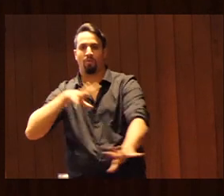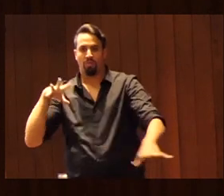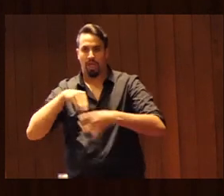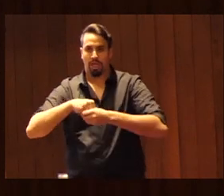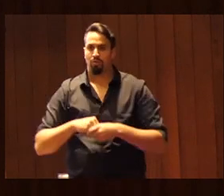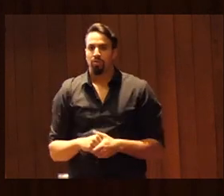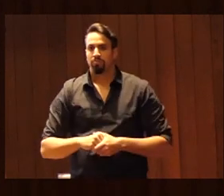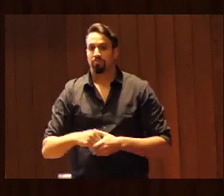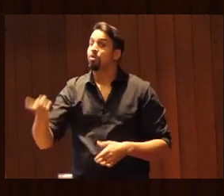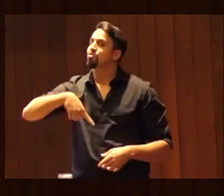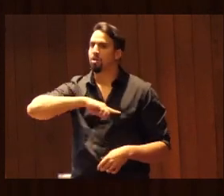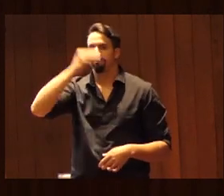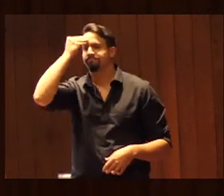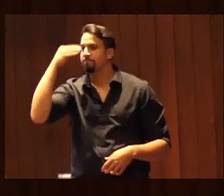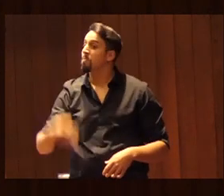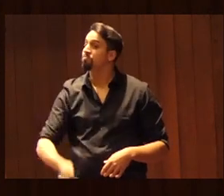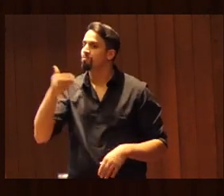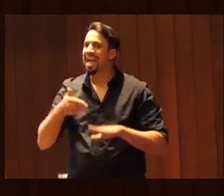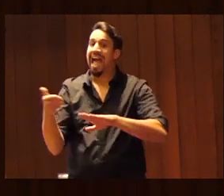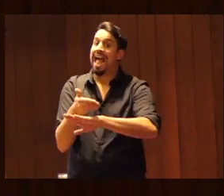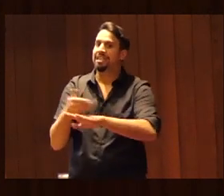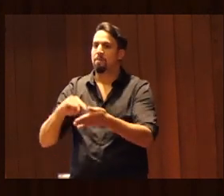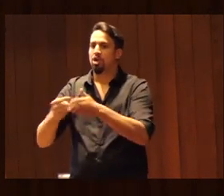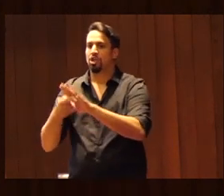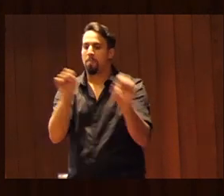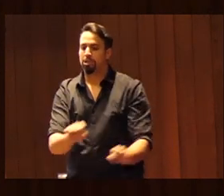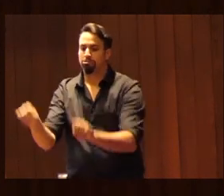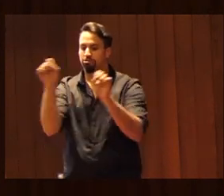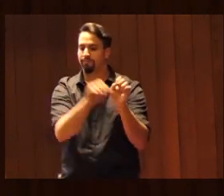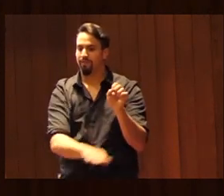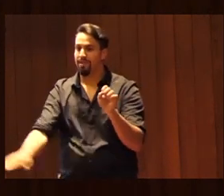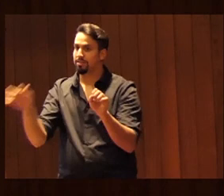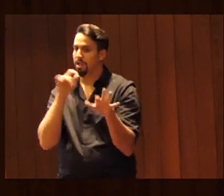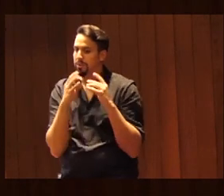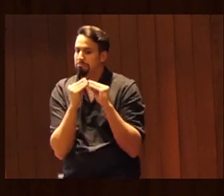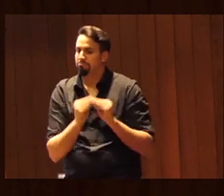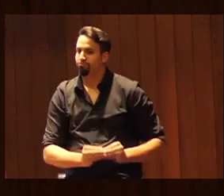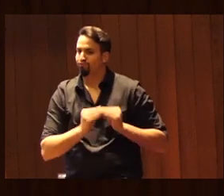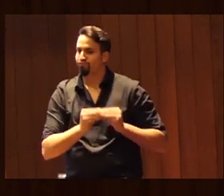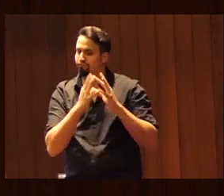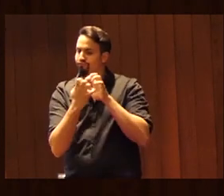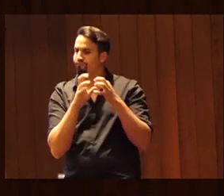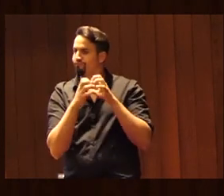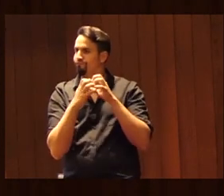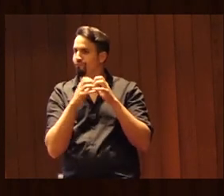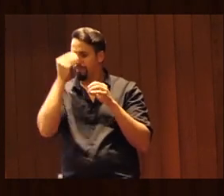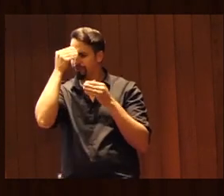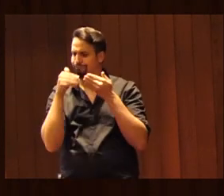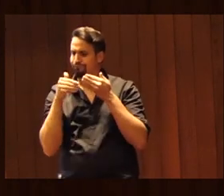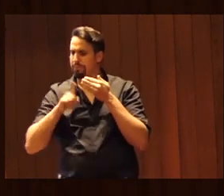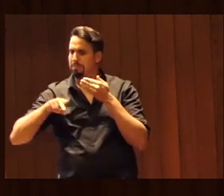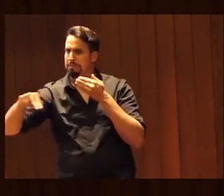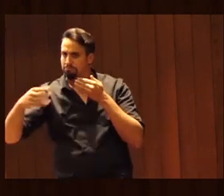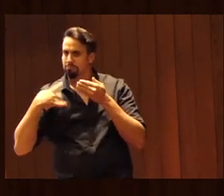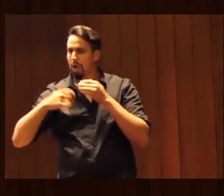tenemos súper importante el anteproyecto de protección a la infancia que está en el horno yo creo que se aprobará en los próximos meses